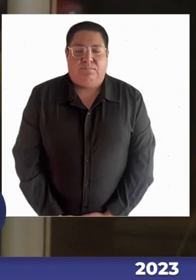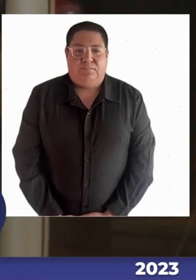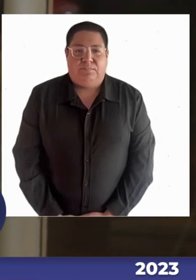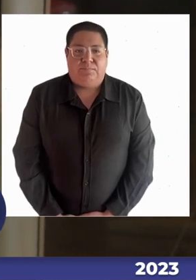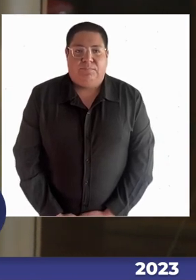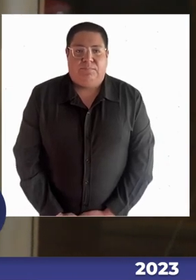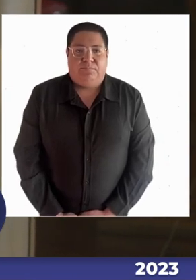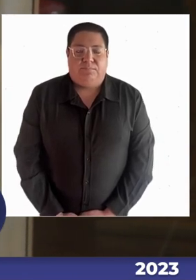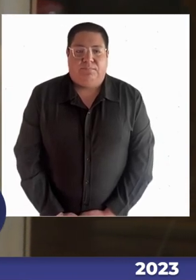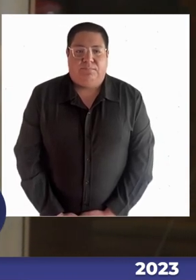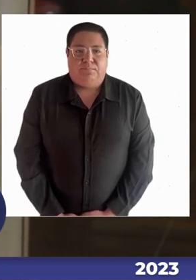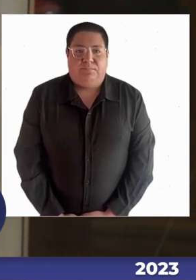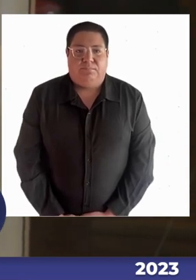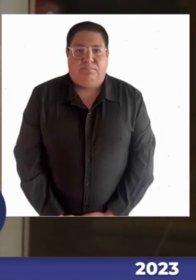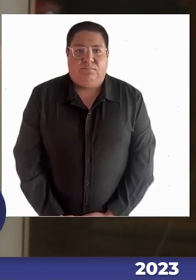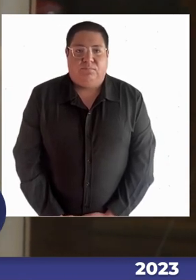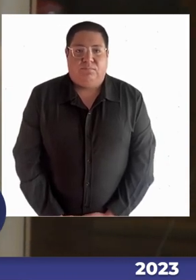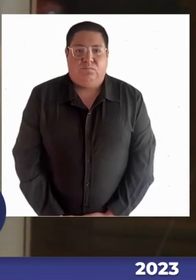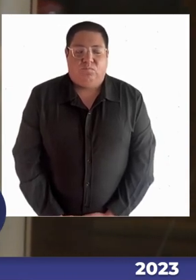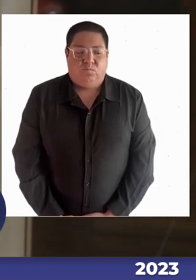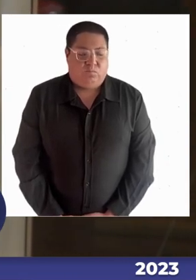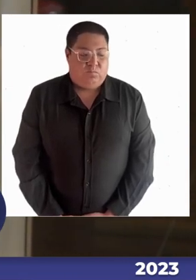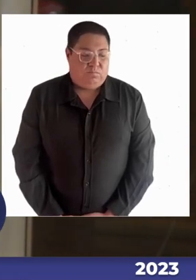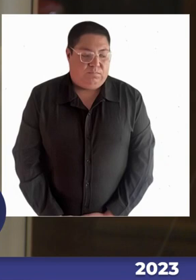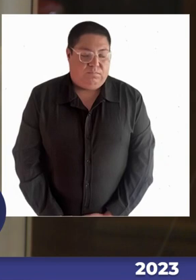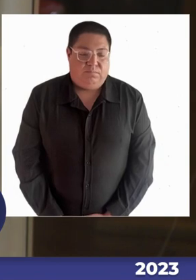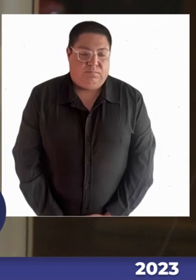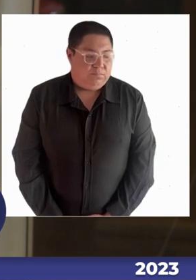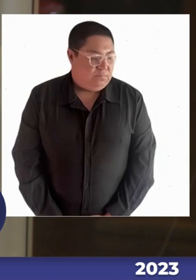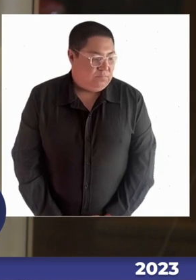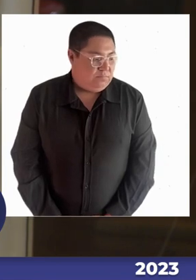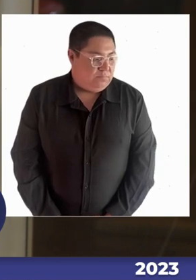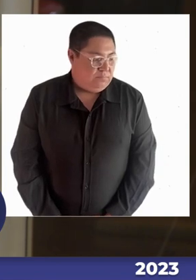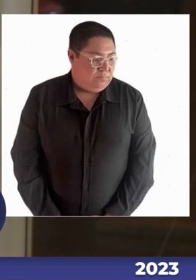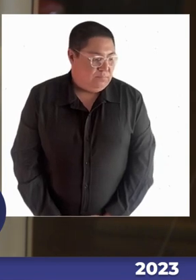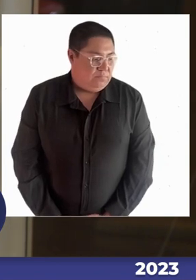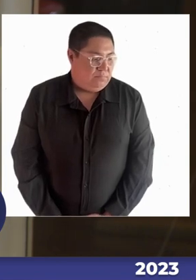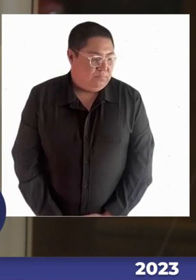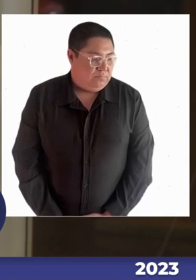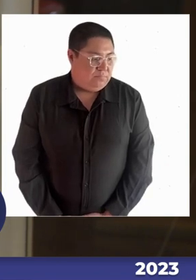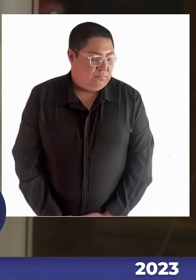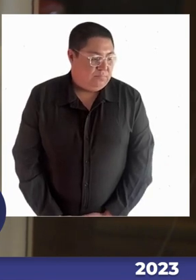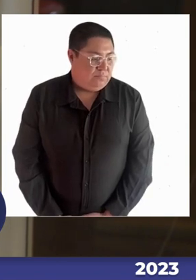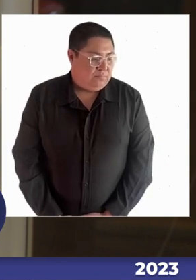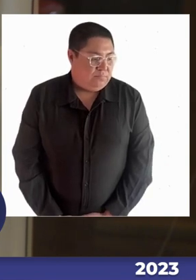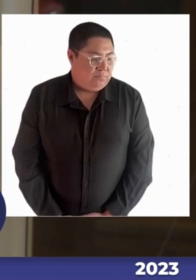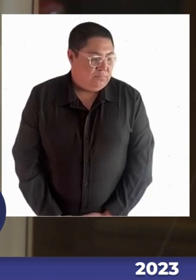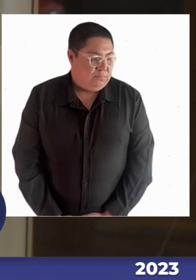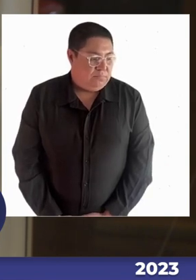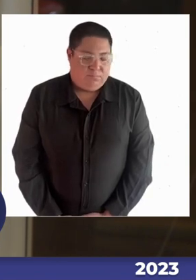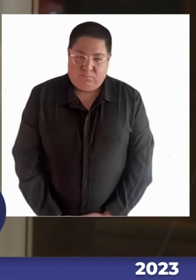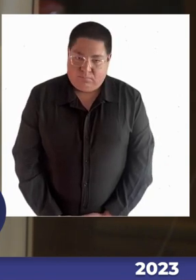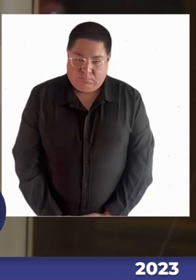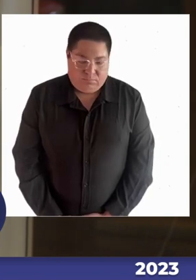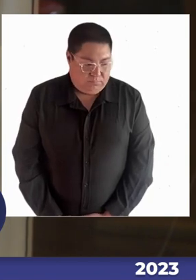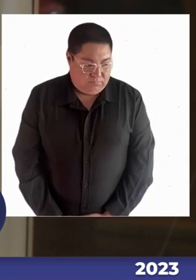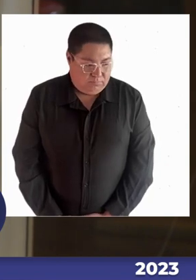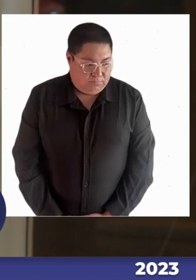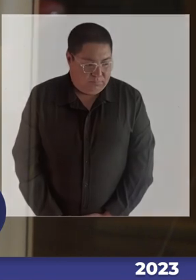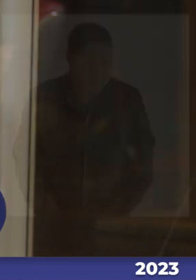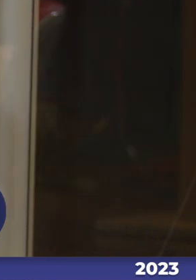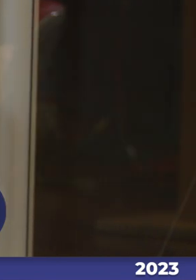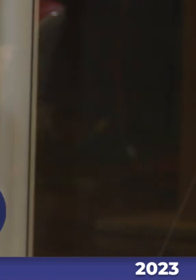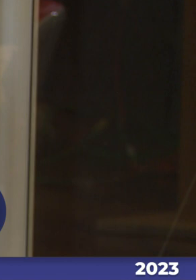escuela asisten todos los niños y las niñas. O sea, independiente si tiene una discapacidad o no. No hay, cuando uno observa los datos